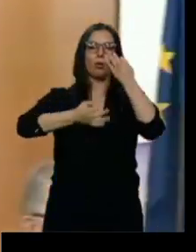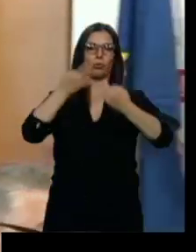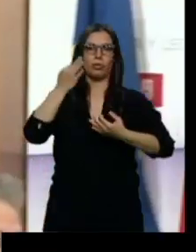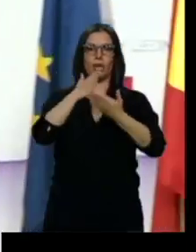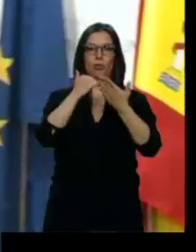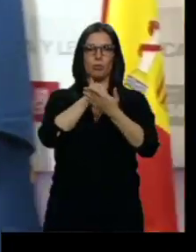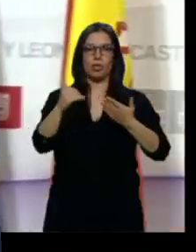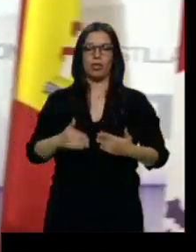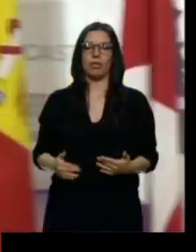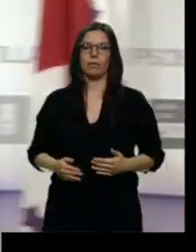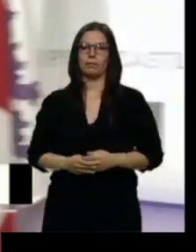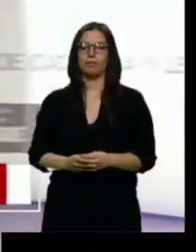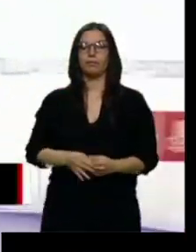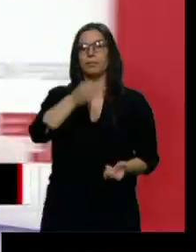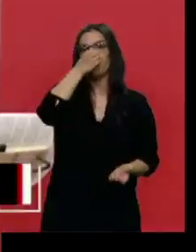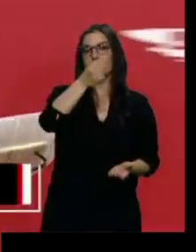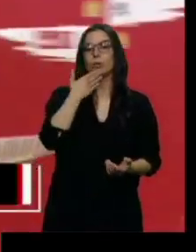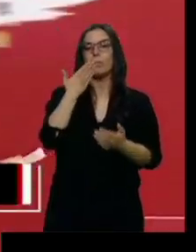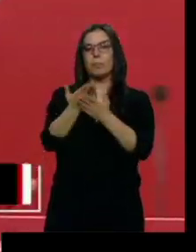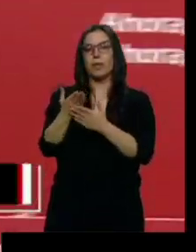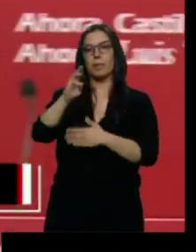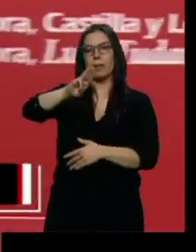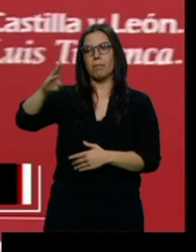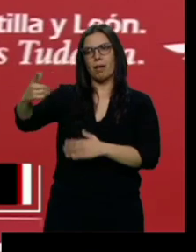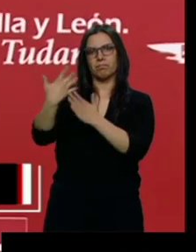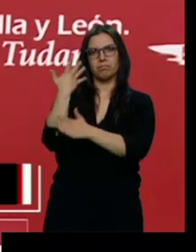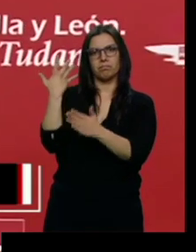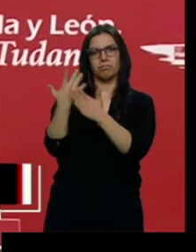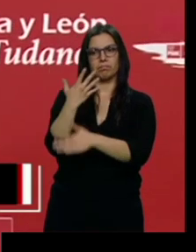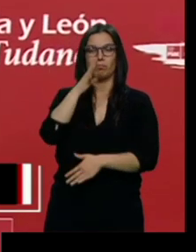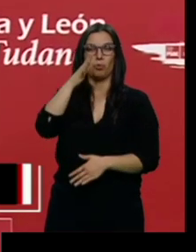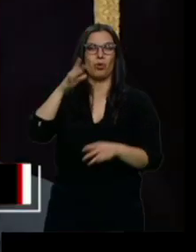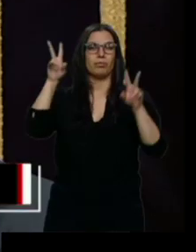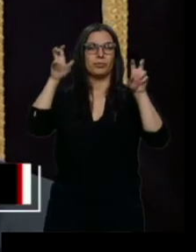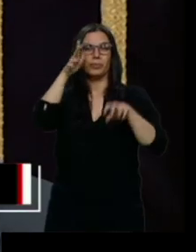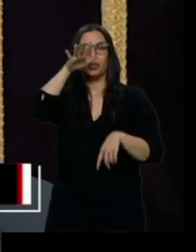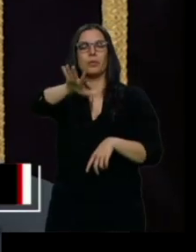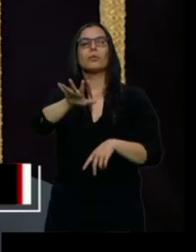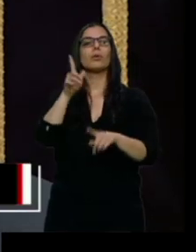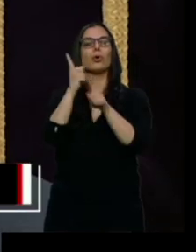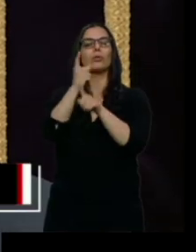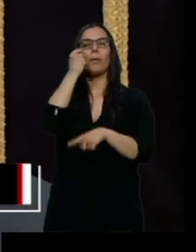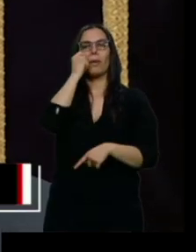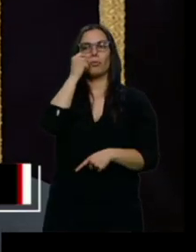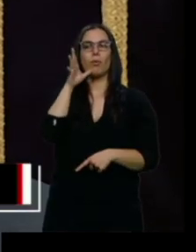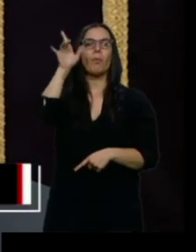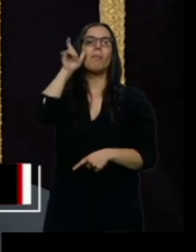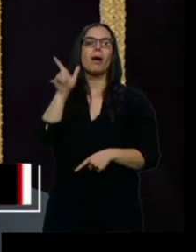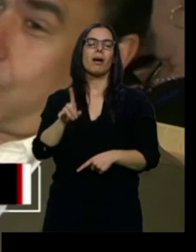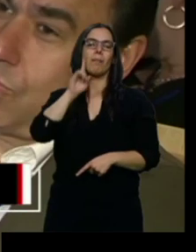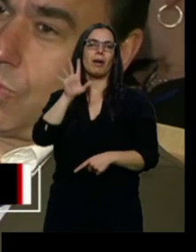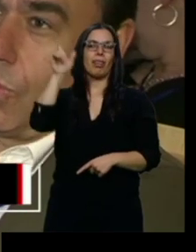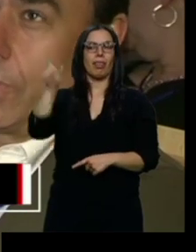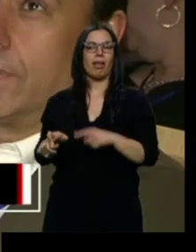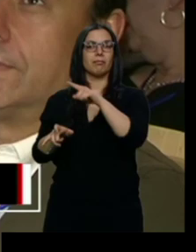El PSOE pide explicaciones al PP ante la denuncia anónima contra Mañueco por presuntas irregularidades en las primarias de los populares de